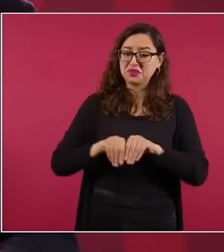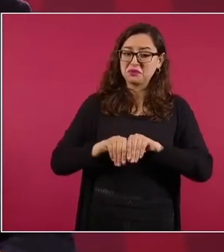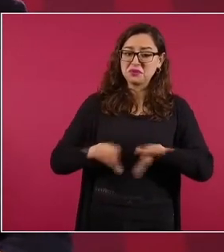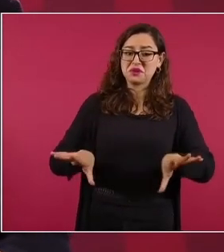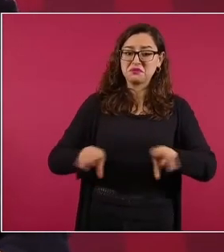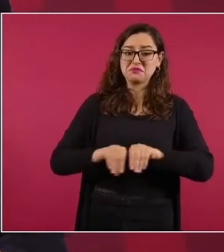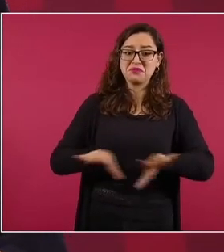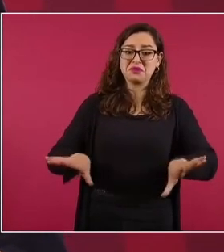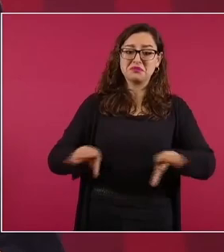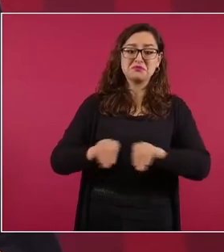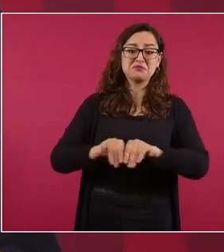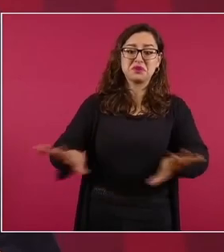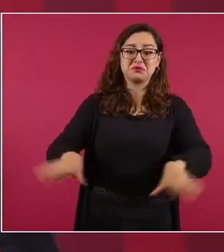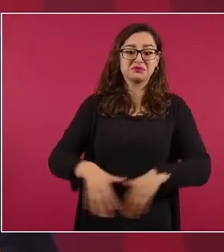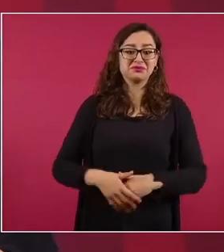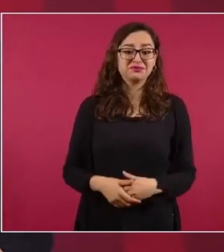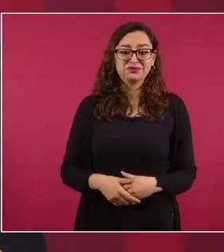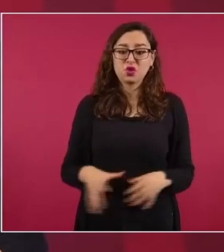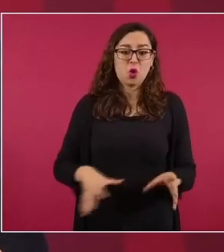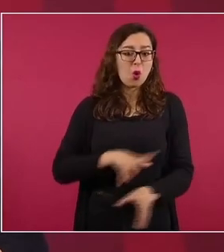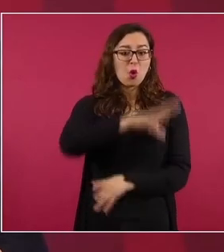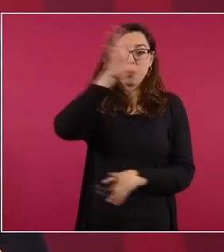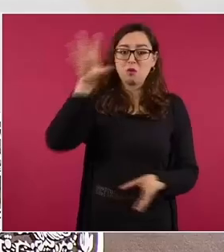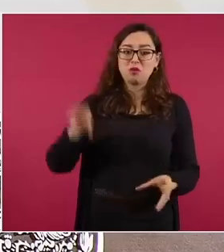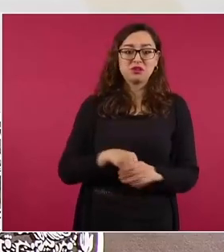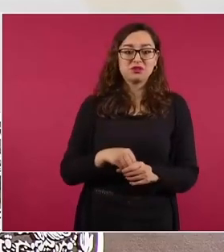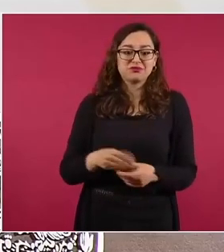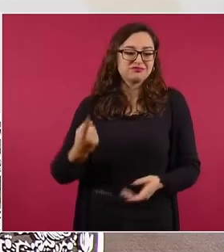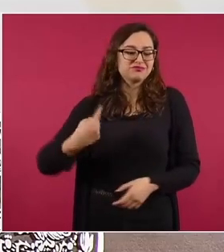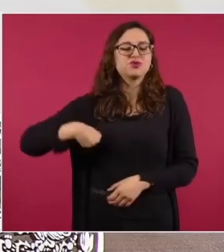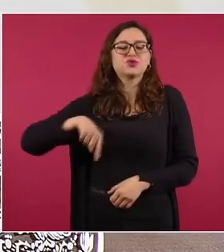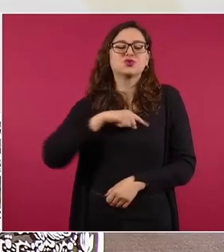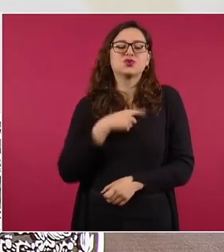Acuérdense que nosotros informamos todos los días.